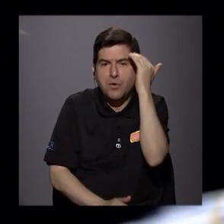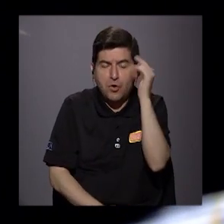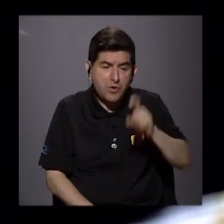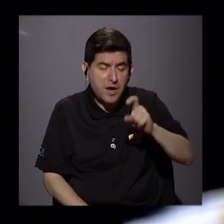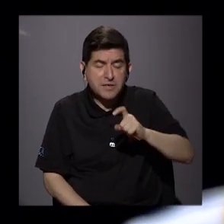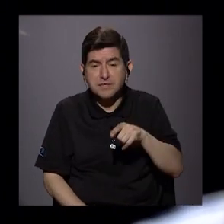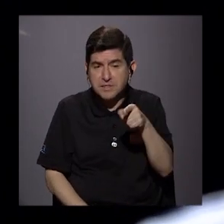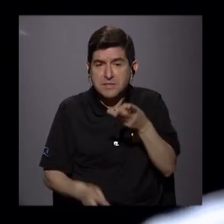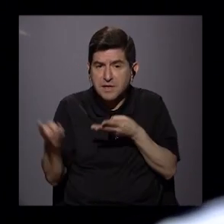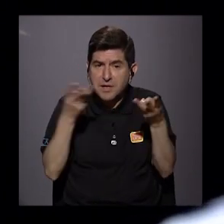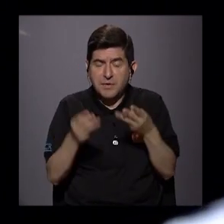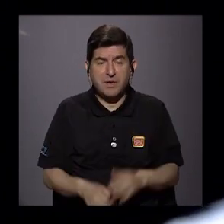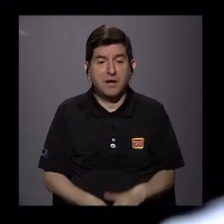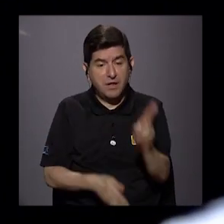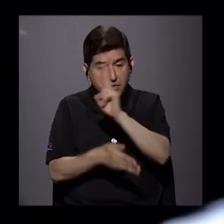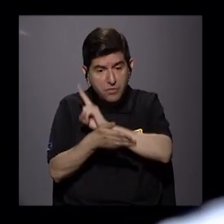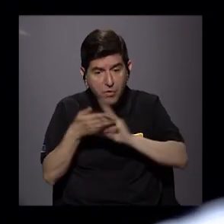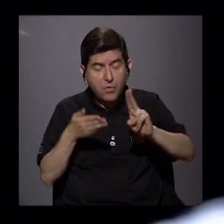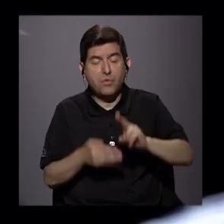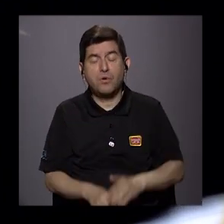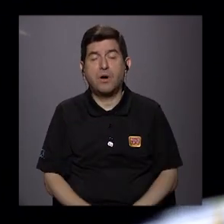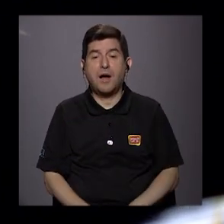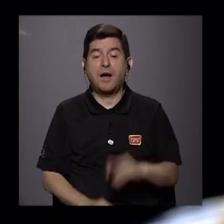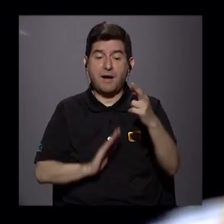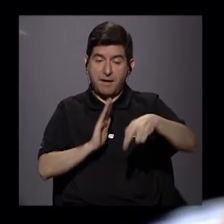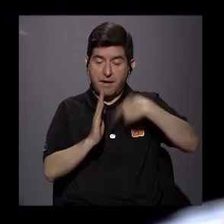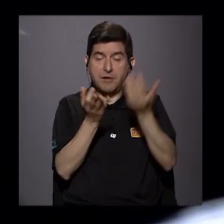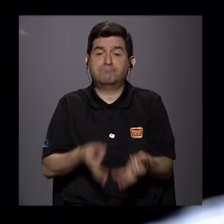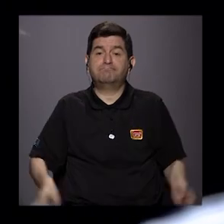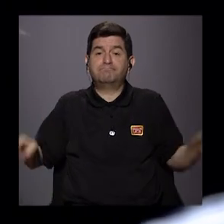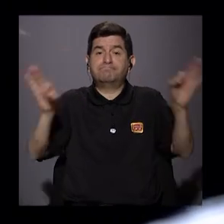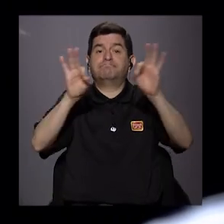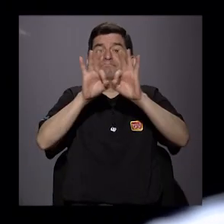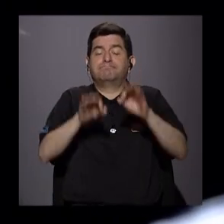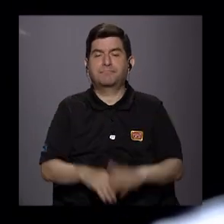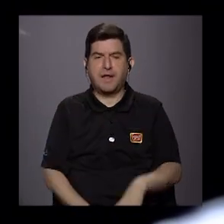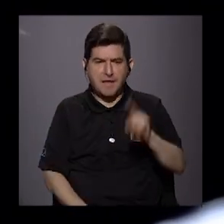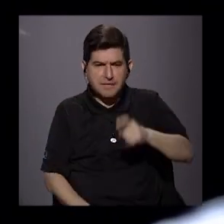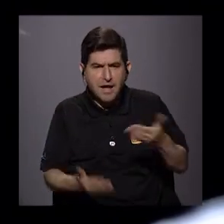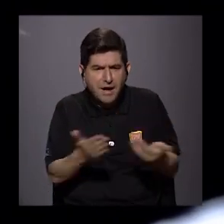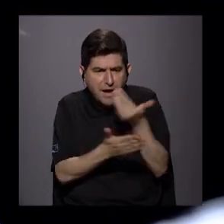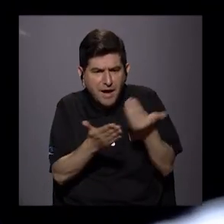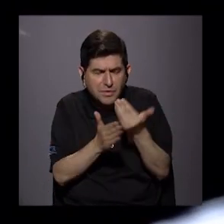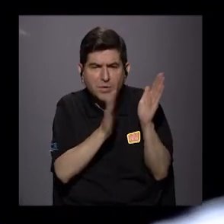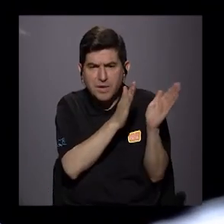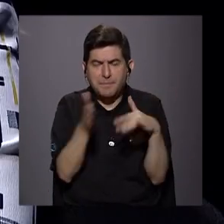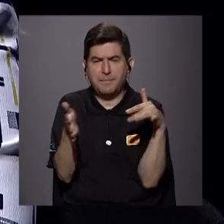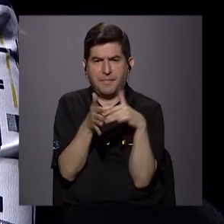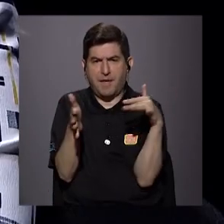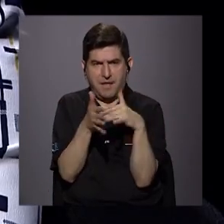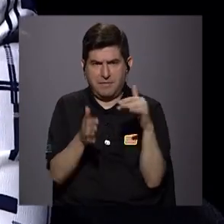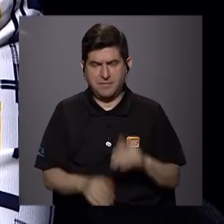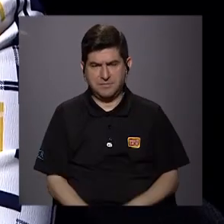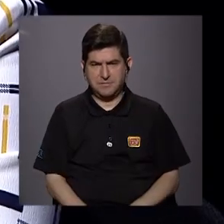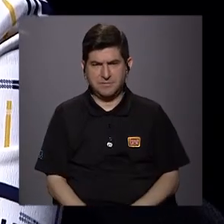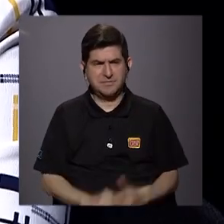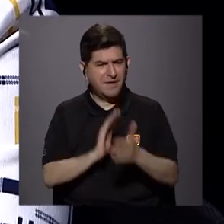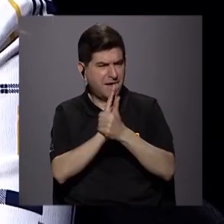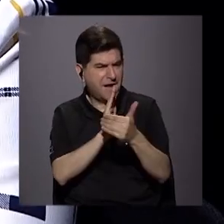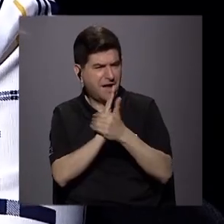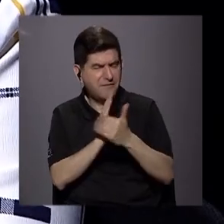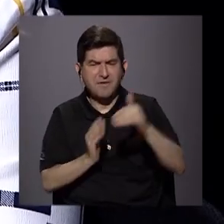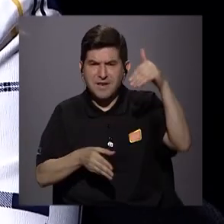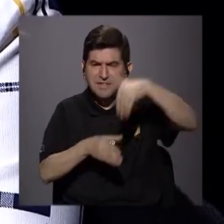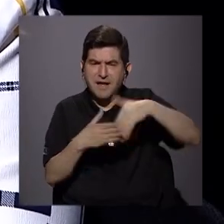el mercado requiere. Entonces ahí las universidades tenemos también un papel fundamental, es que necesitamos actualizar todos los planes de estudio. ¿Cuáles son las habilidades